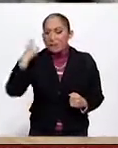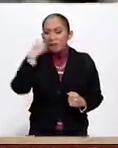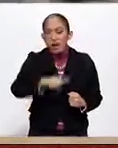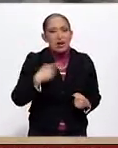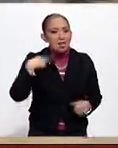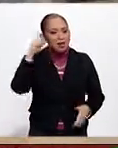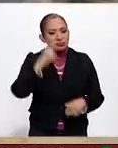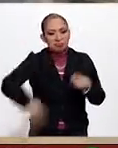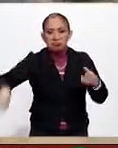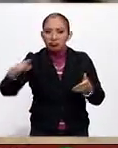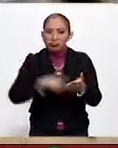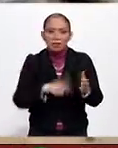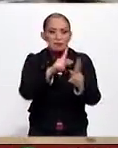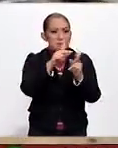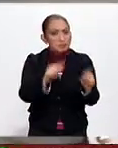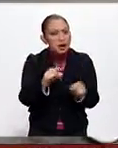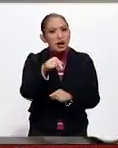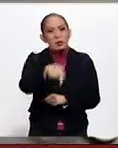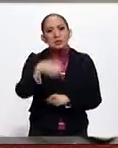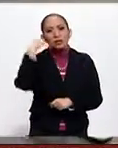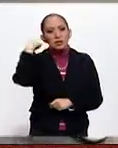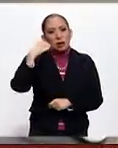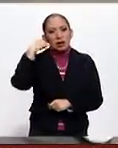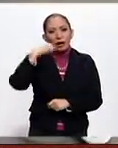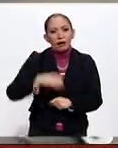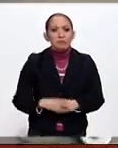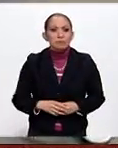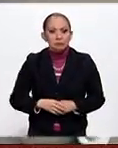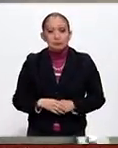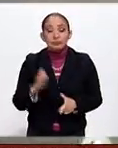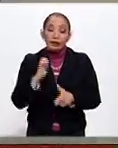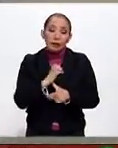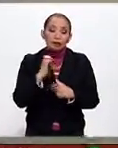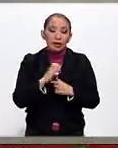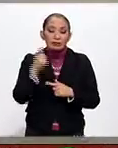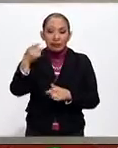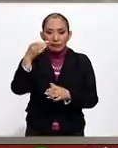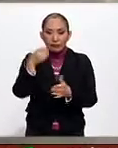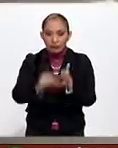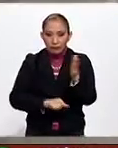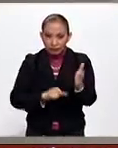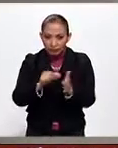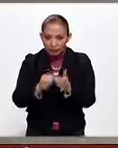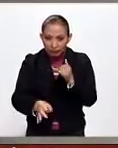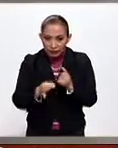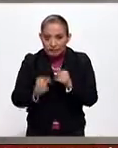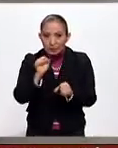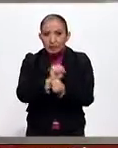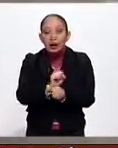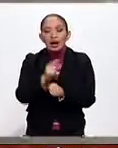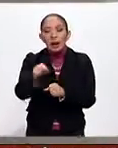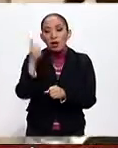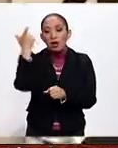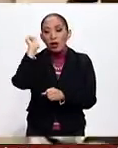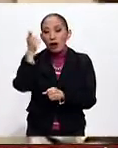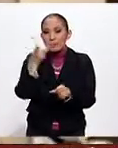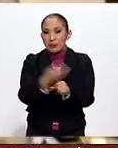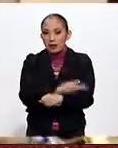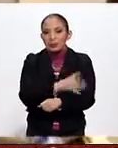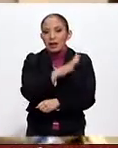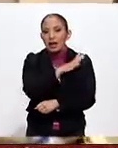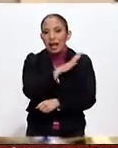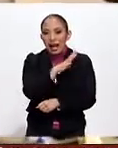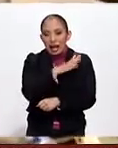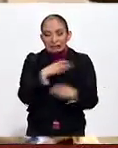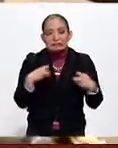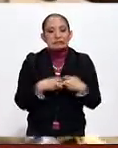que se resalzca el orden y la paz en la entidad. Entonces, este fin de semana se espera que esto suceda, hay